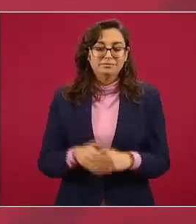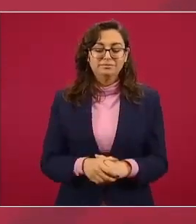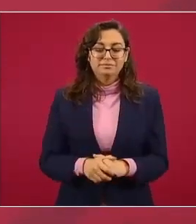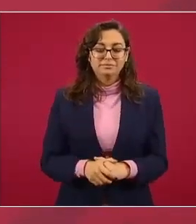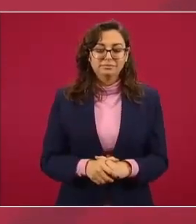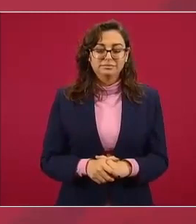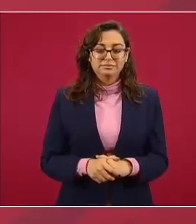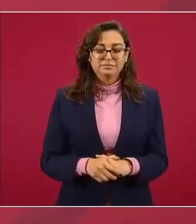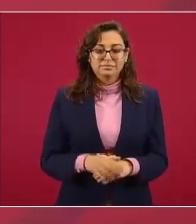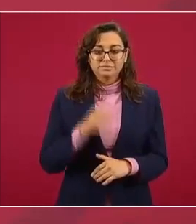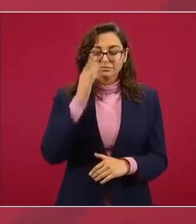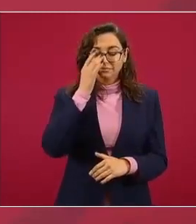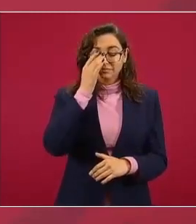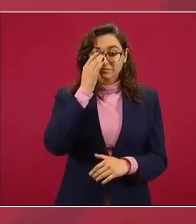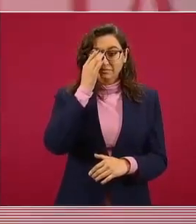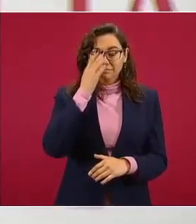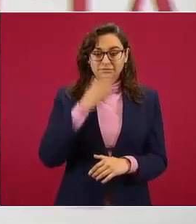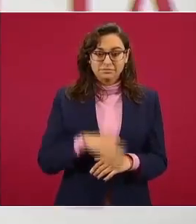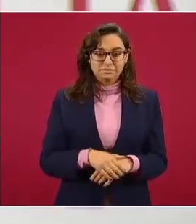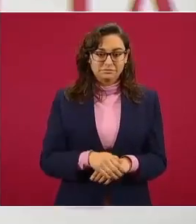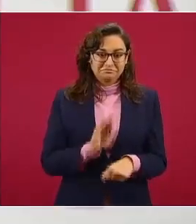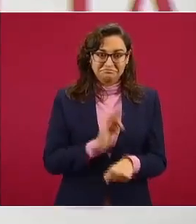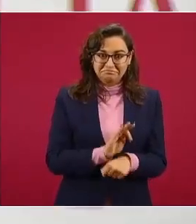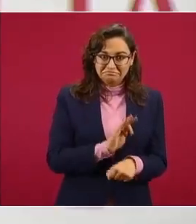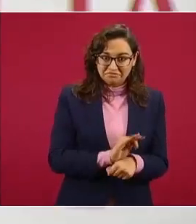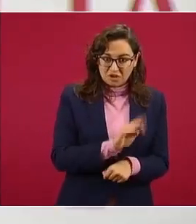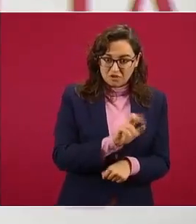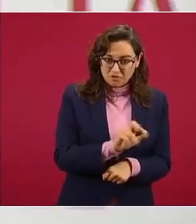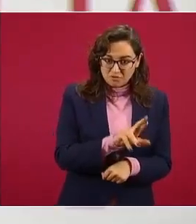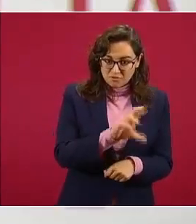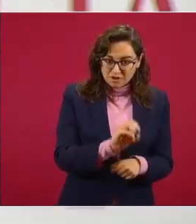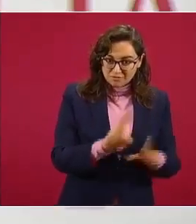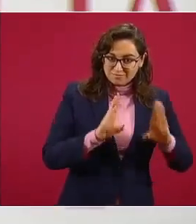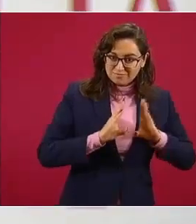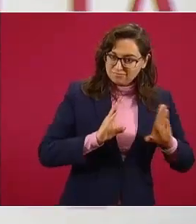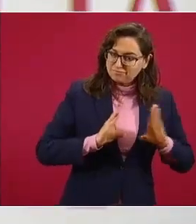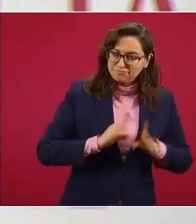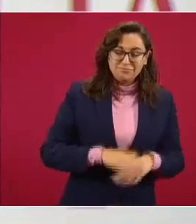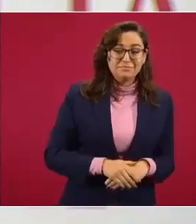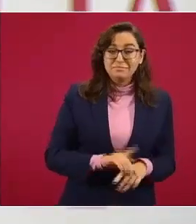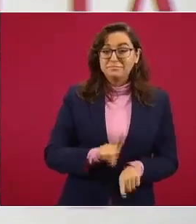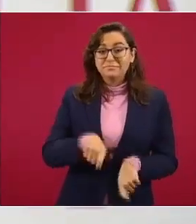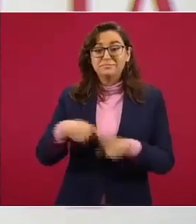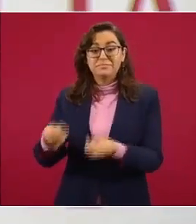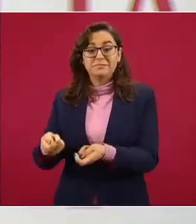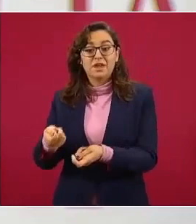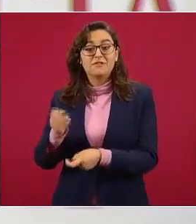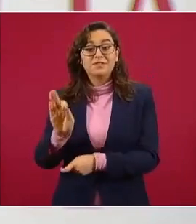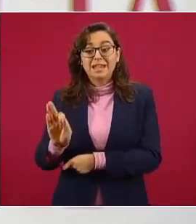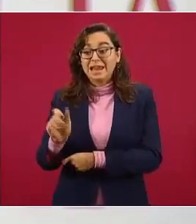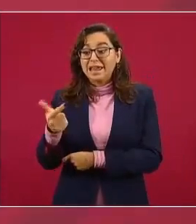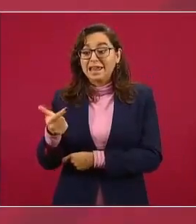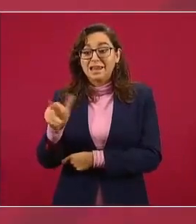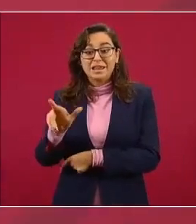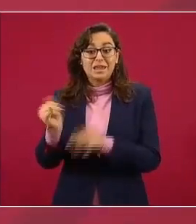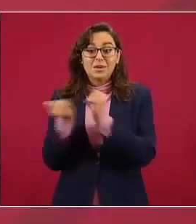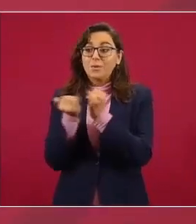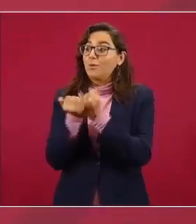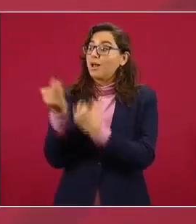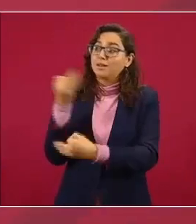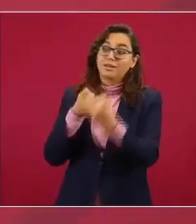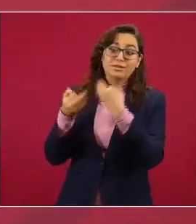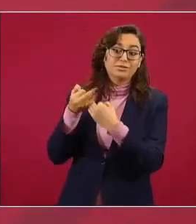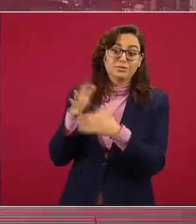entonces será el fuero de competencia de la Fiscalía General de la República como cualquier otro ciudadano